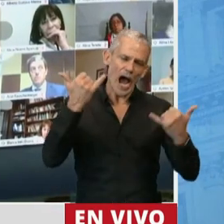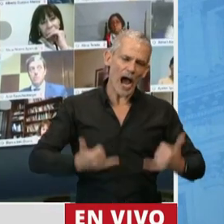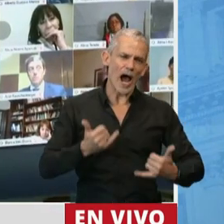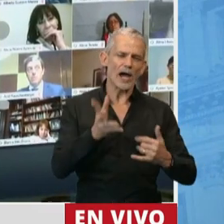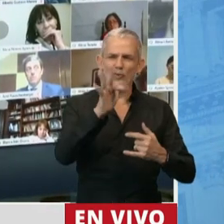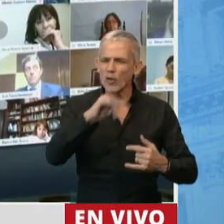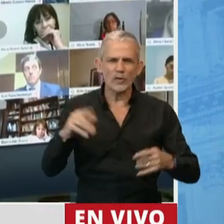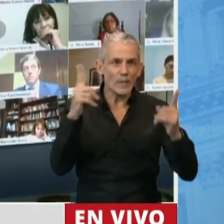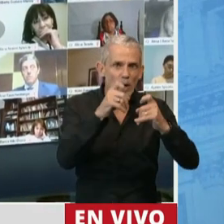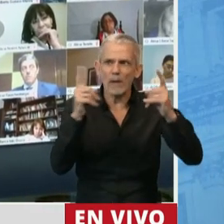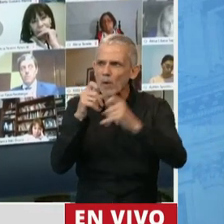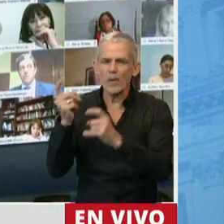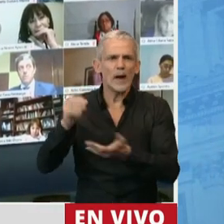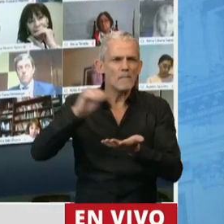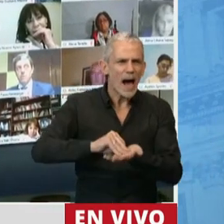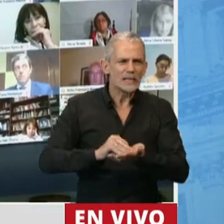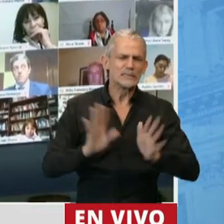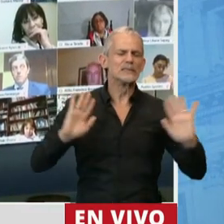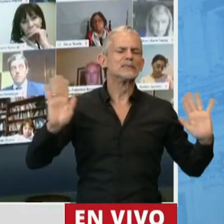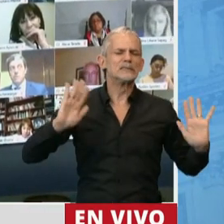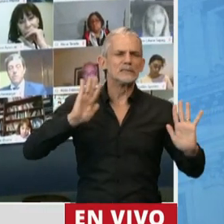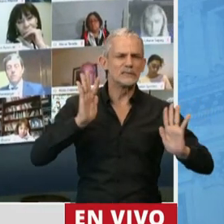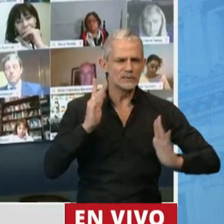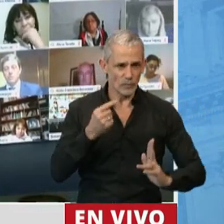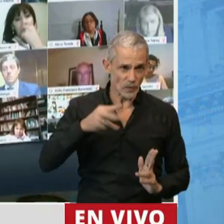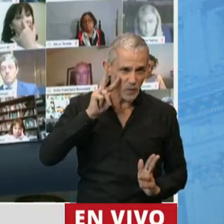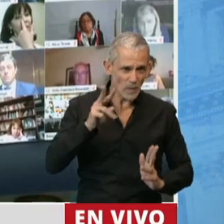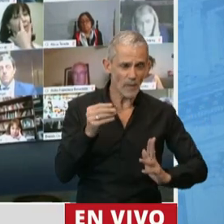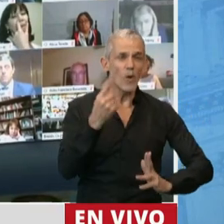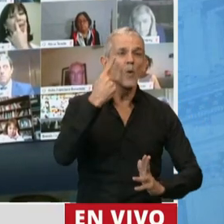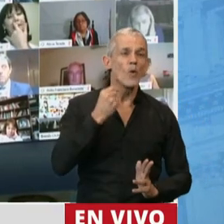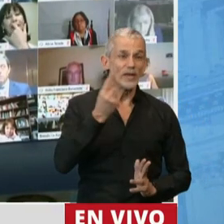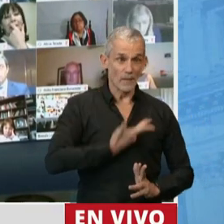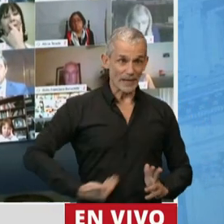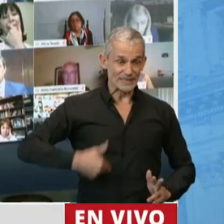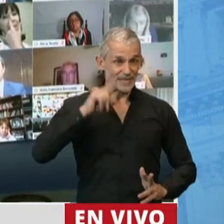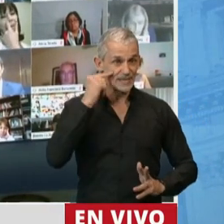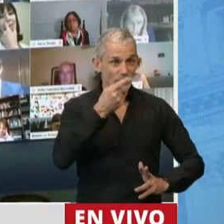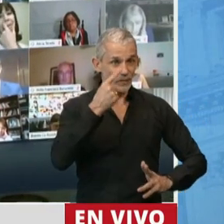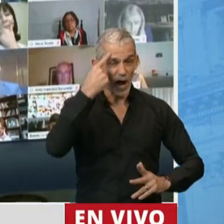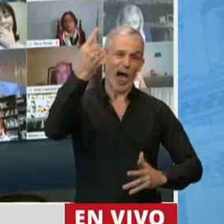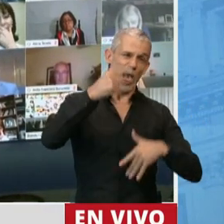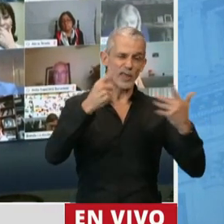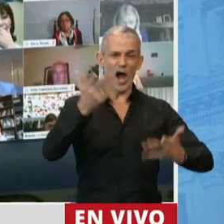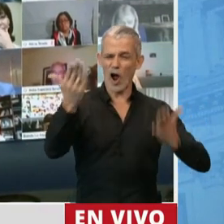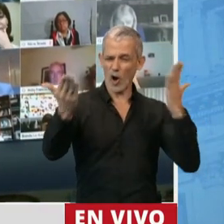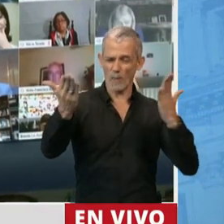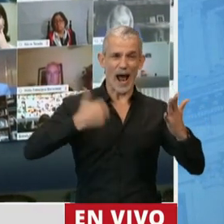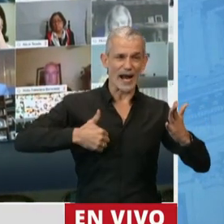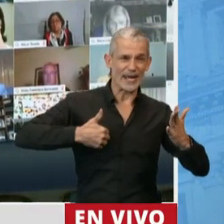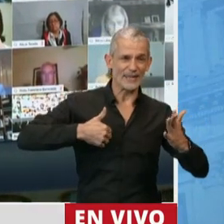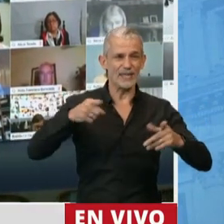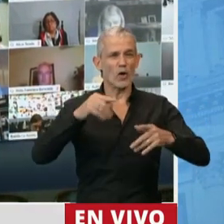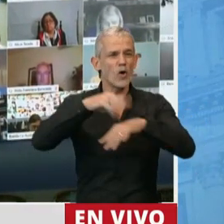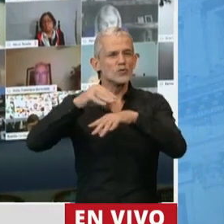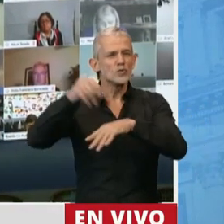a diarios vive la sociedad como para seguir agregándoselo porque uno mire de repente cuando un día al presidente se le ocurrió comparar el caso argentino con